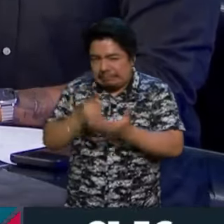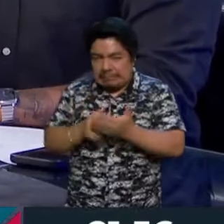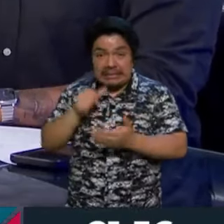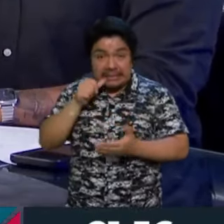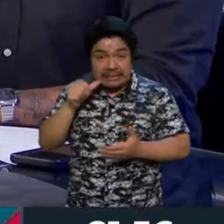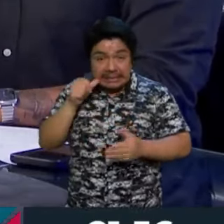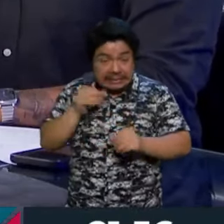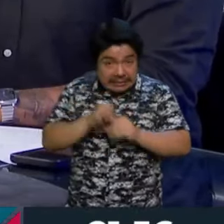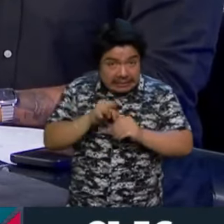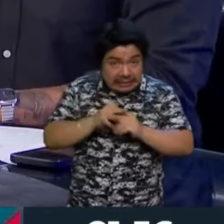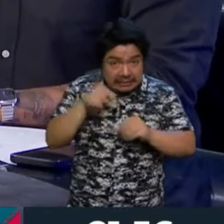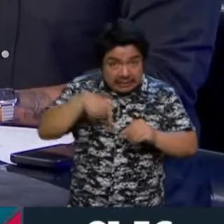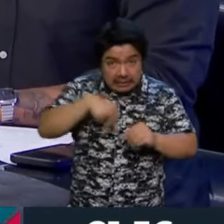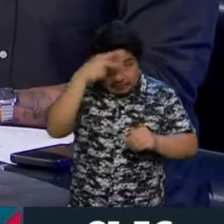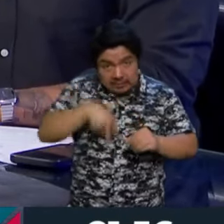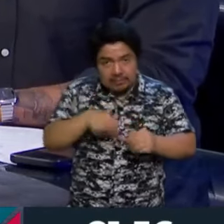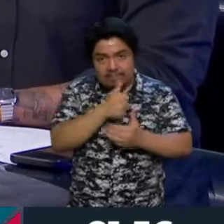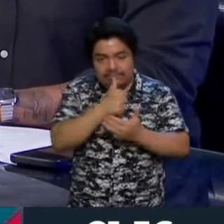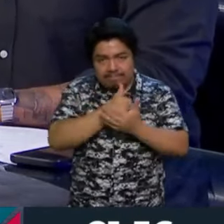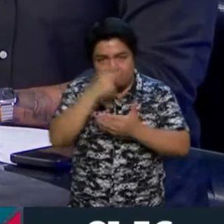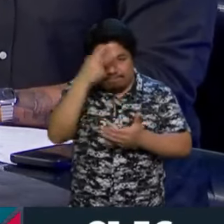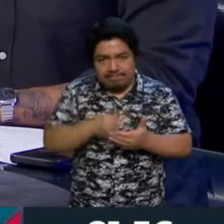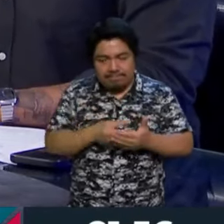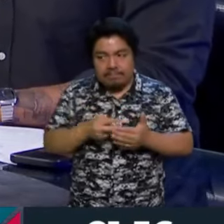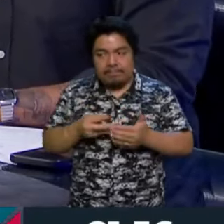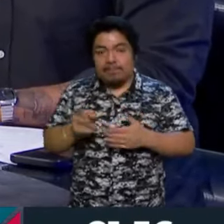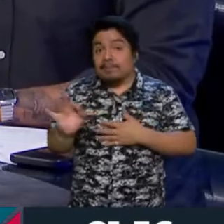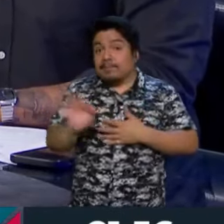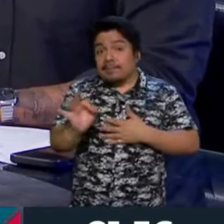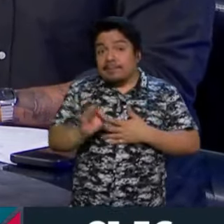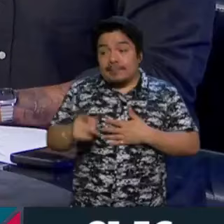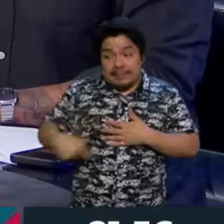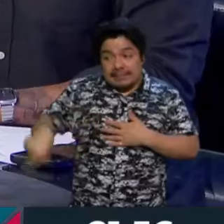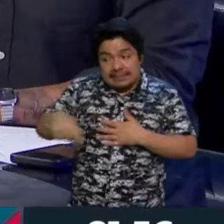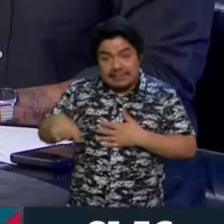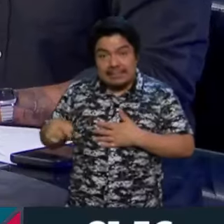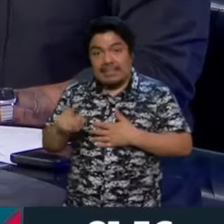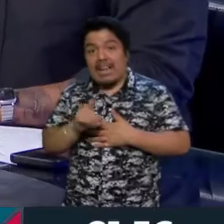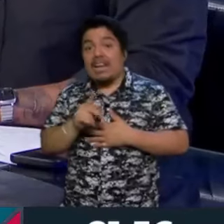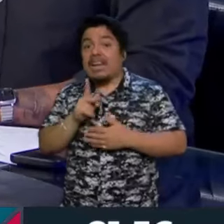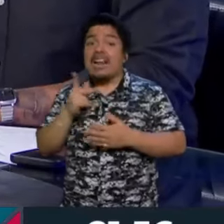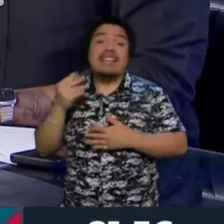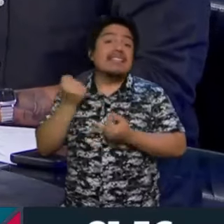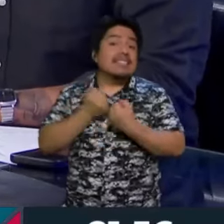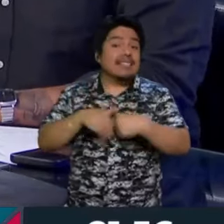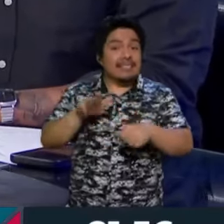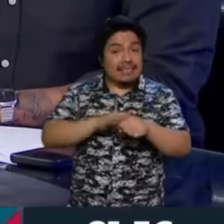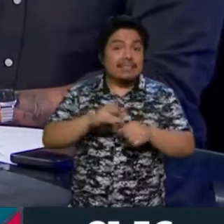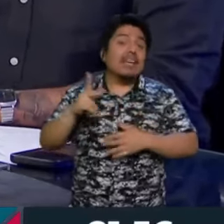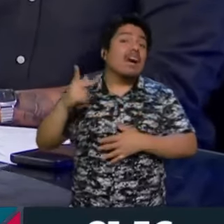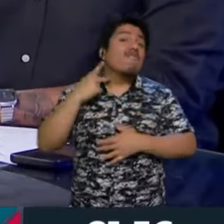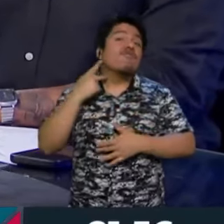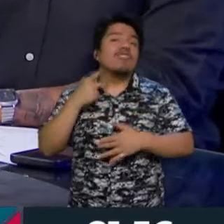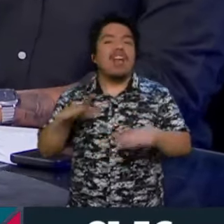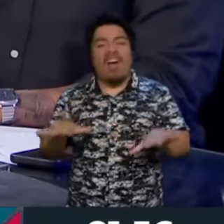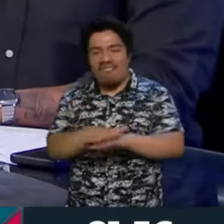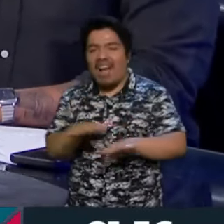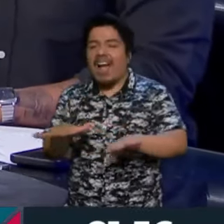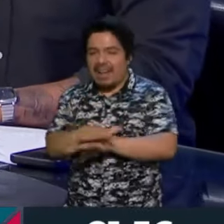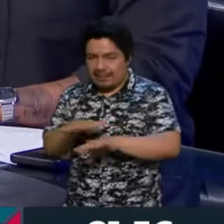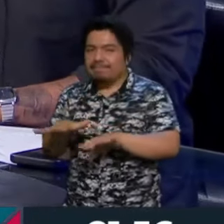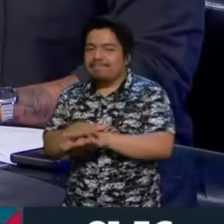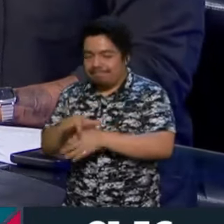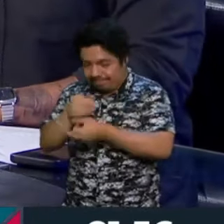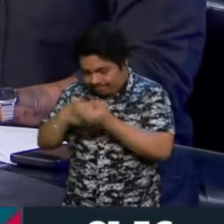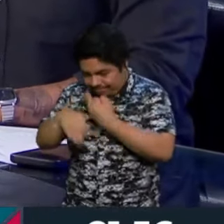ayer en el país y en la ciudad, creo que sí va a haber una reconfiguración del sistema político mexicano, lo platicábamos ayer en la mesa que tuvimos ya al cierre de